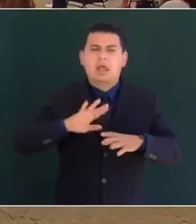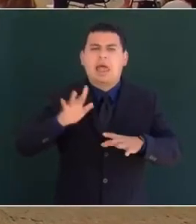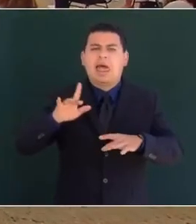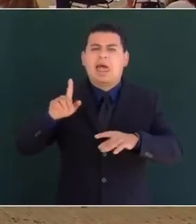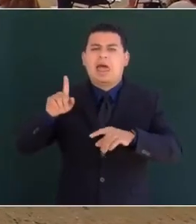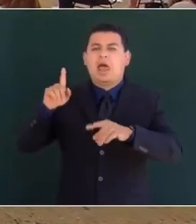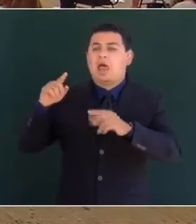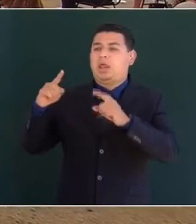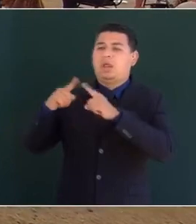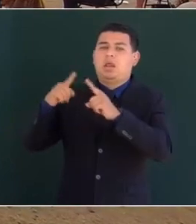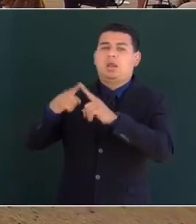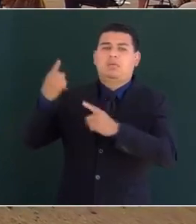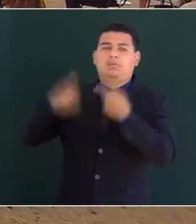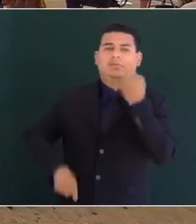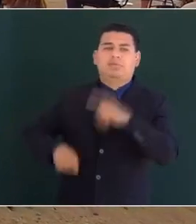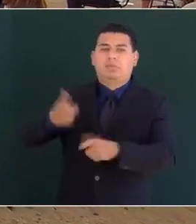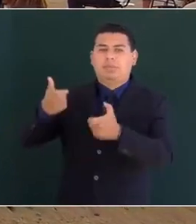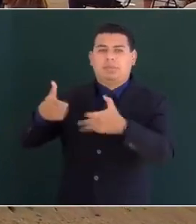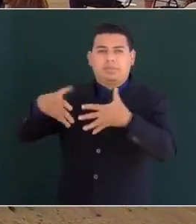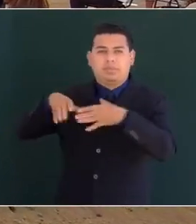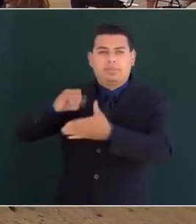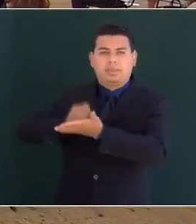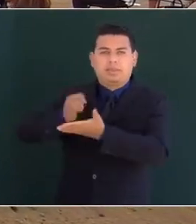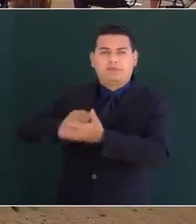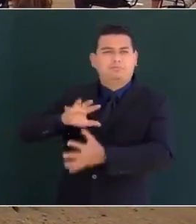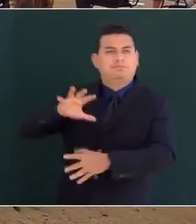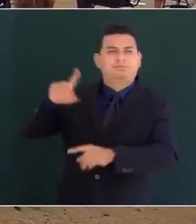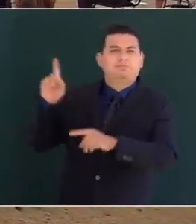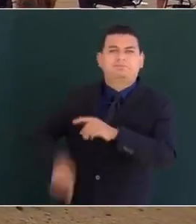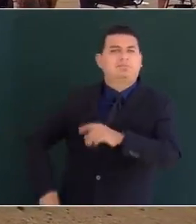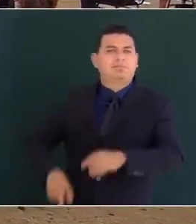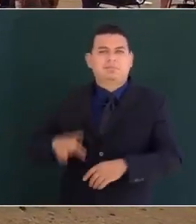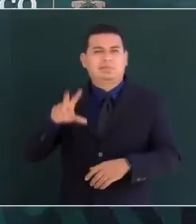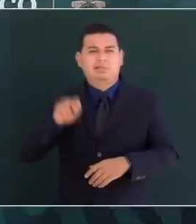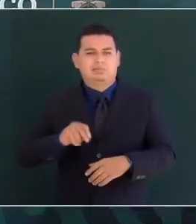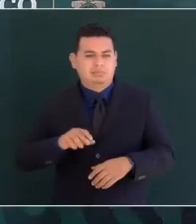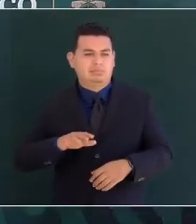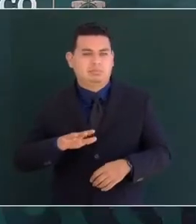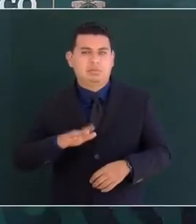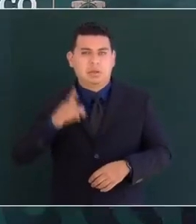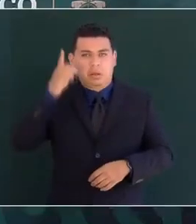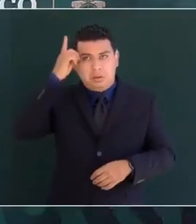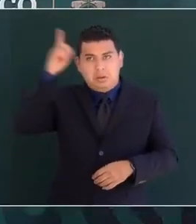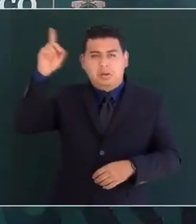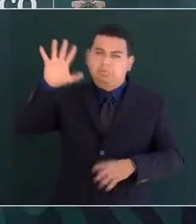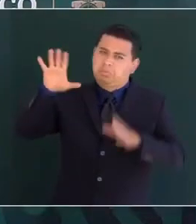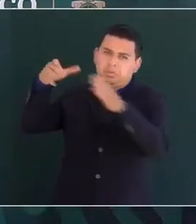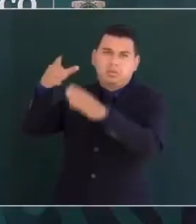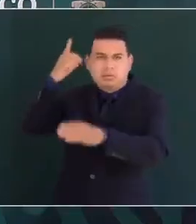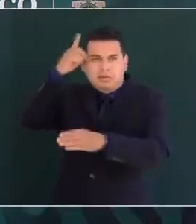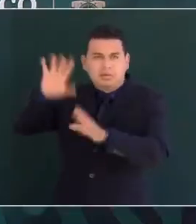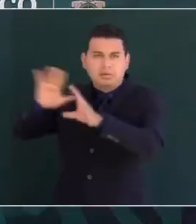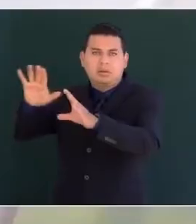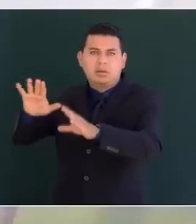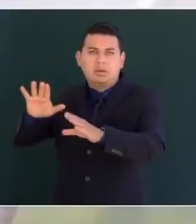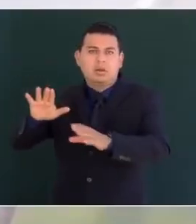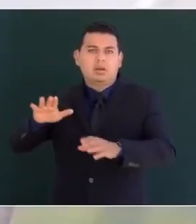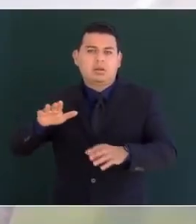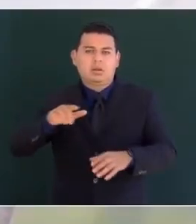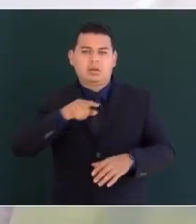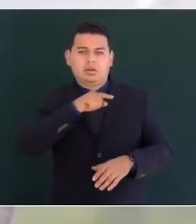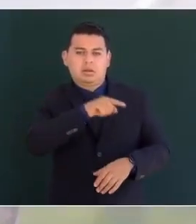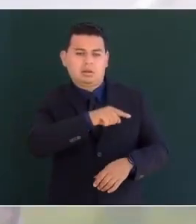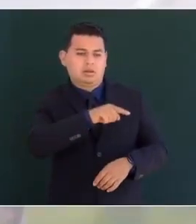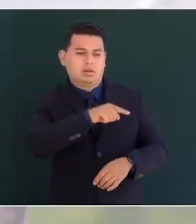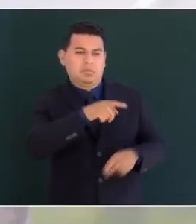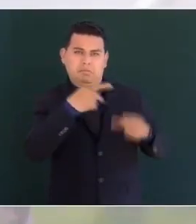bajo el criterio de que a Dios lo que es de Dios y al César lo